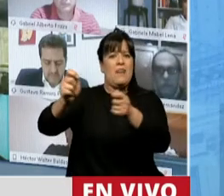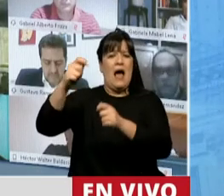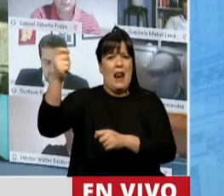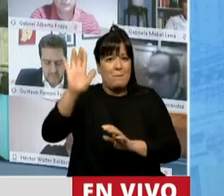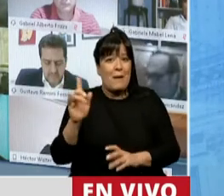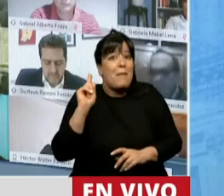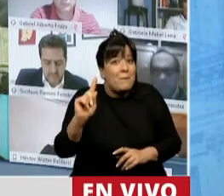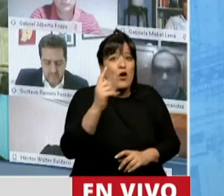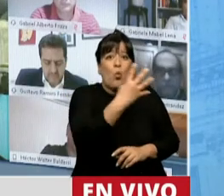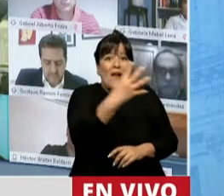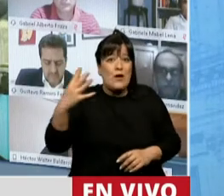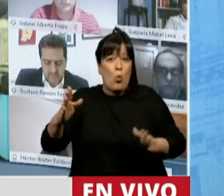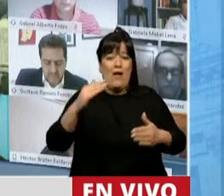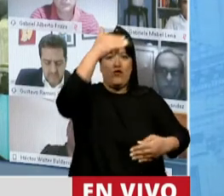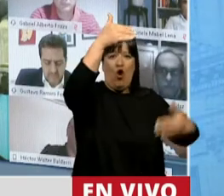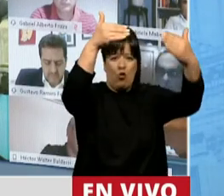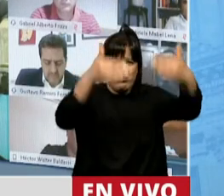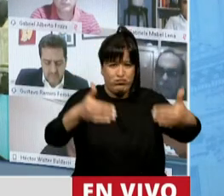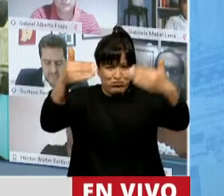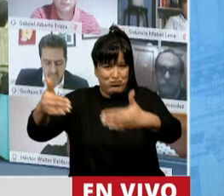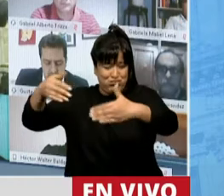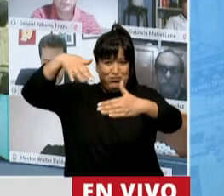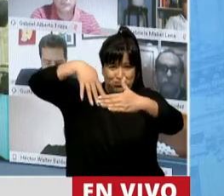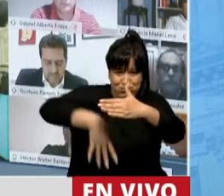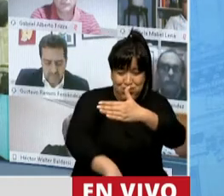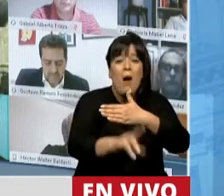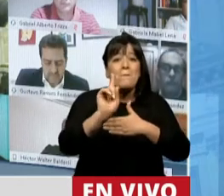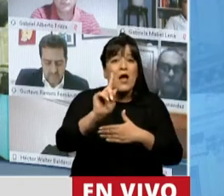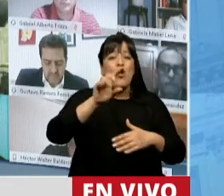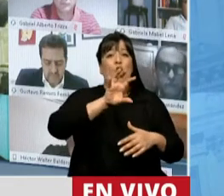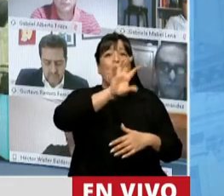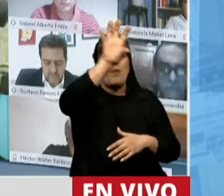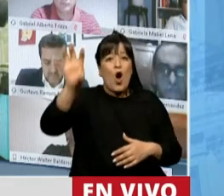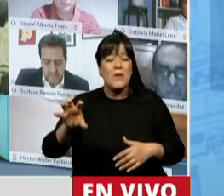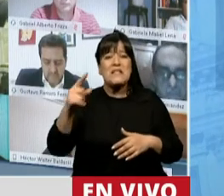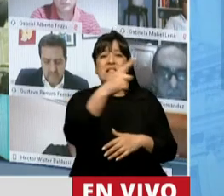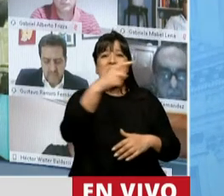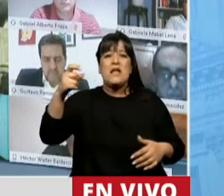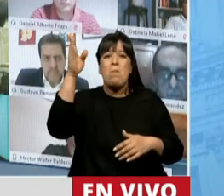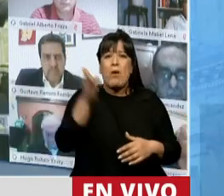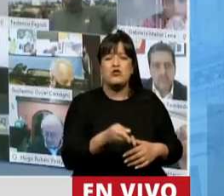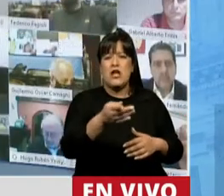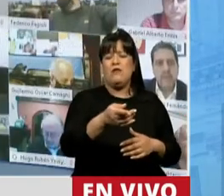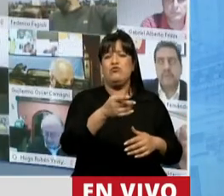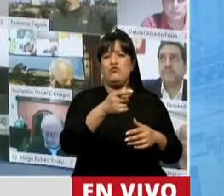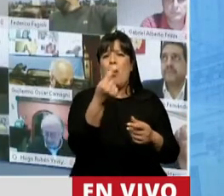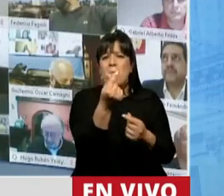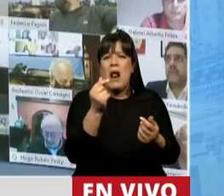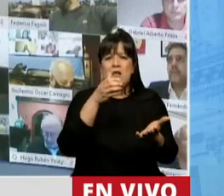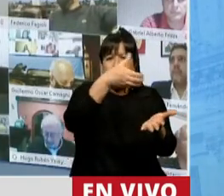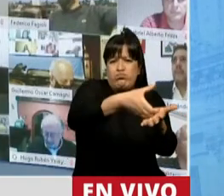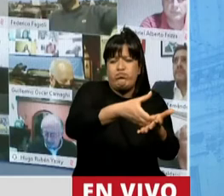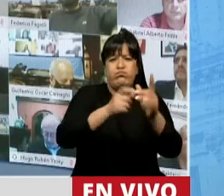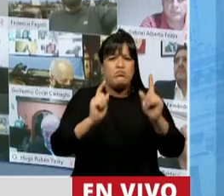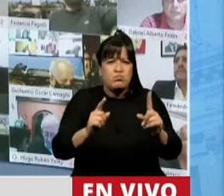que en los 44 diques restantes, las provincias solamente se quedan con el 100% de las regalías en el lugar en donde se